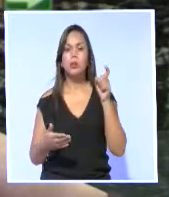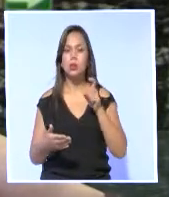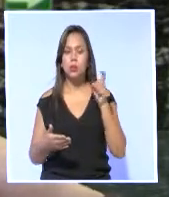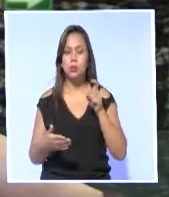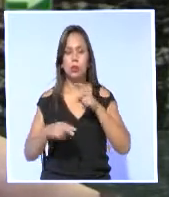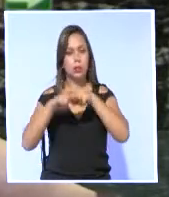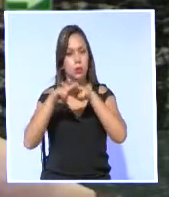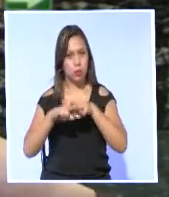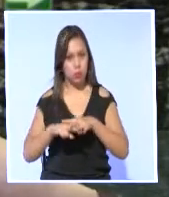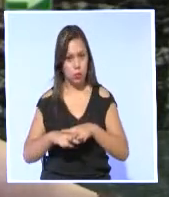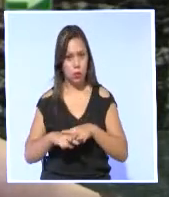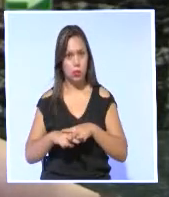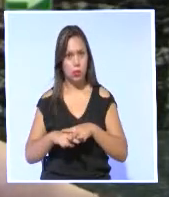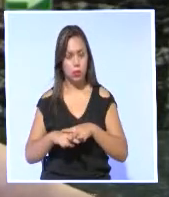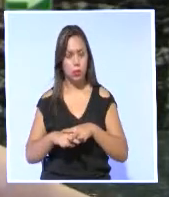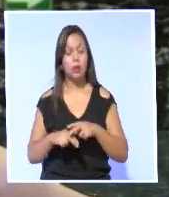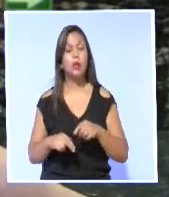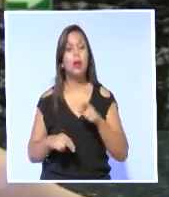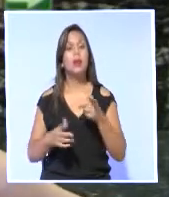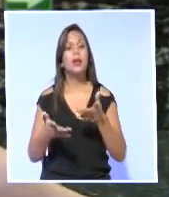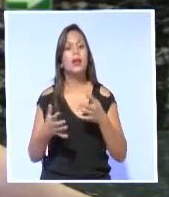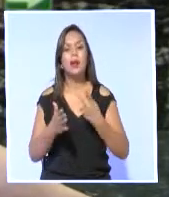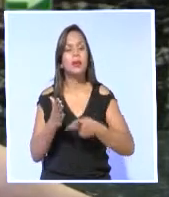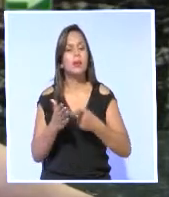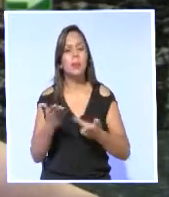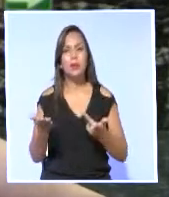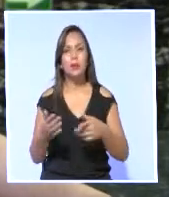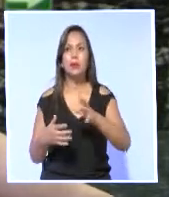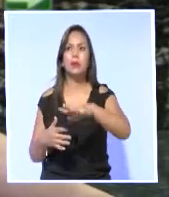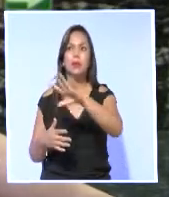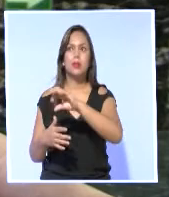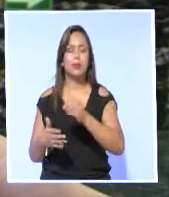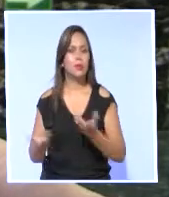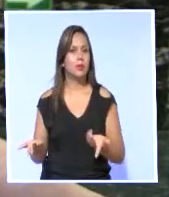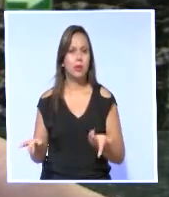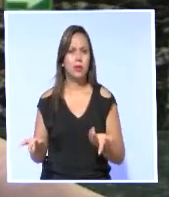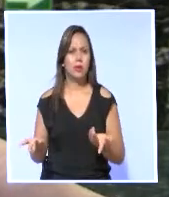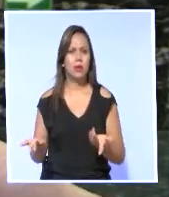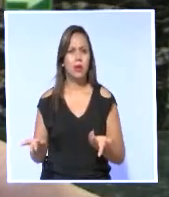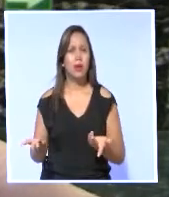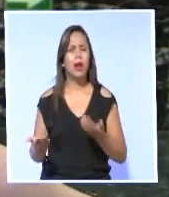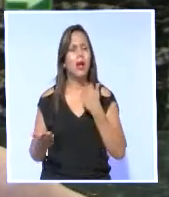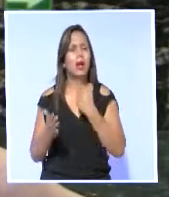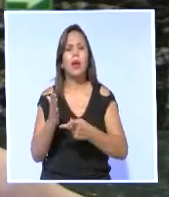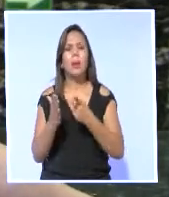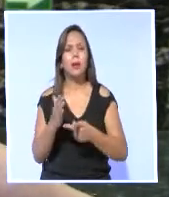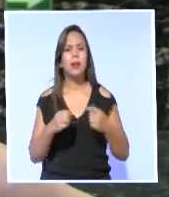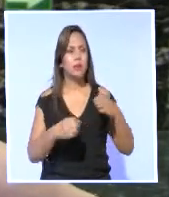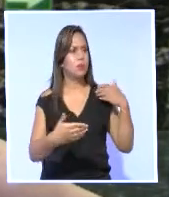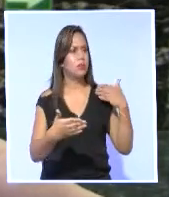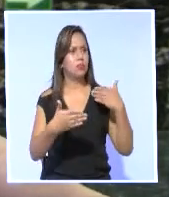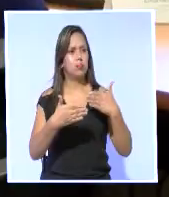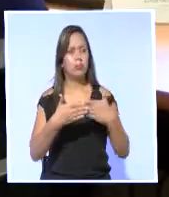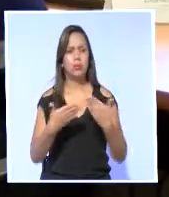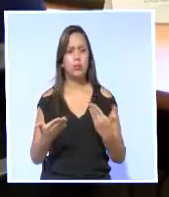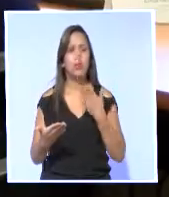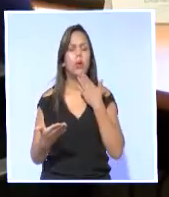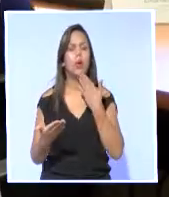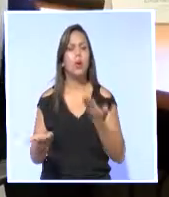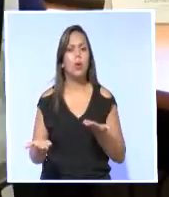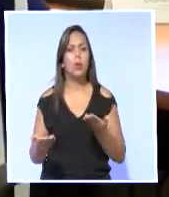contratando nuestros maestros, qué está pasando con ellos, qué es lo que se ha venido viviendo en estos momentos.